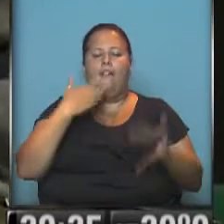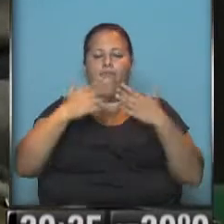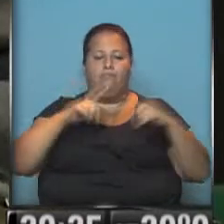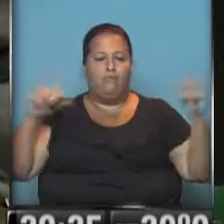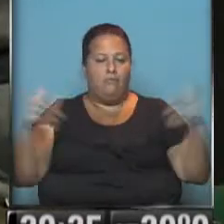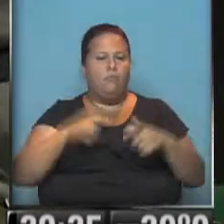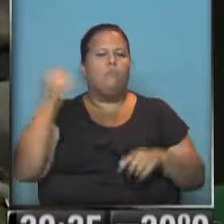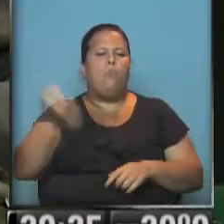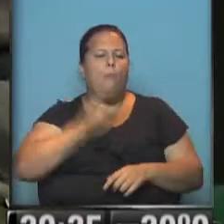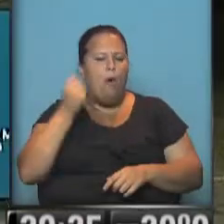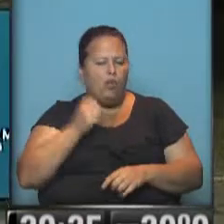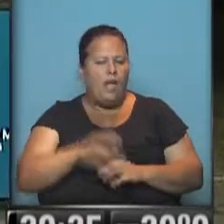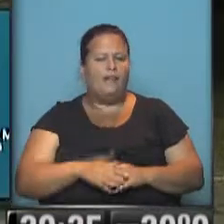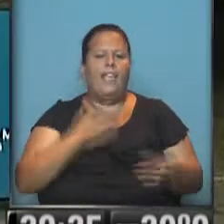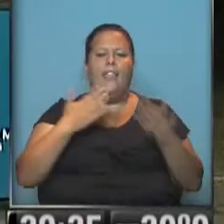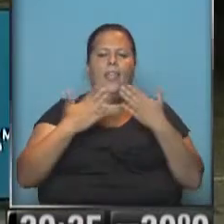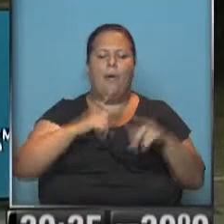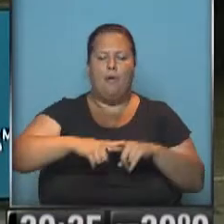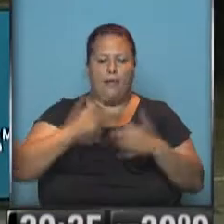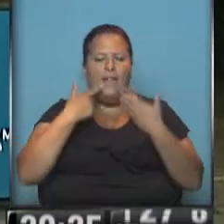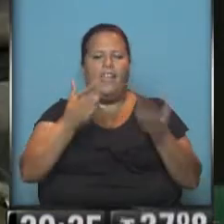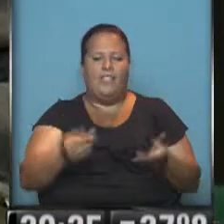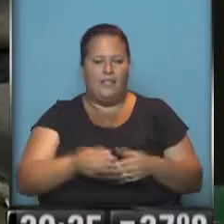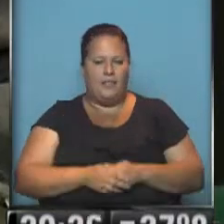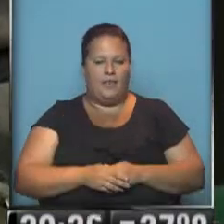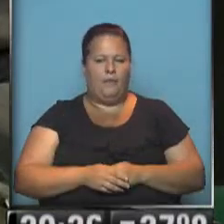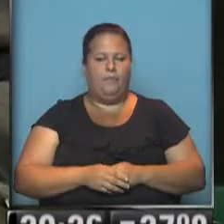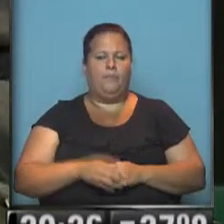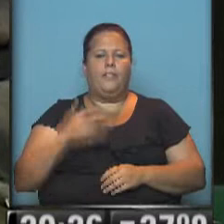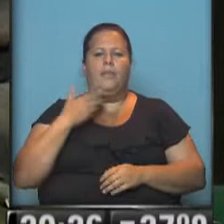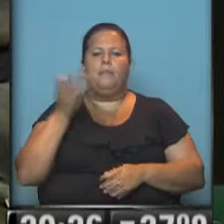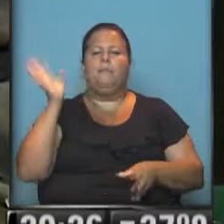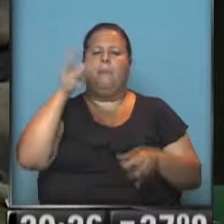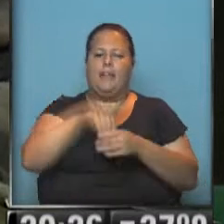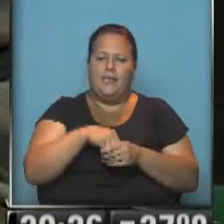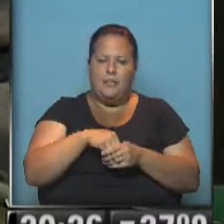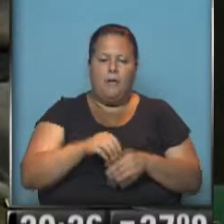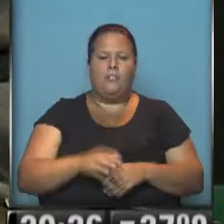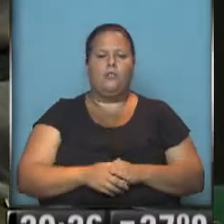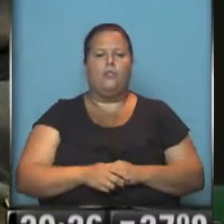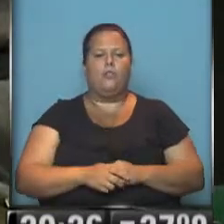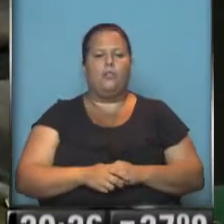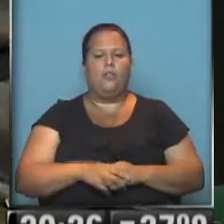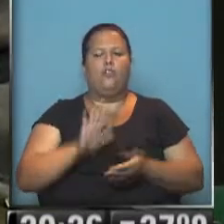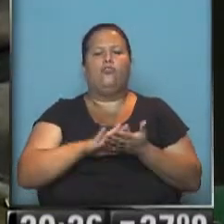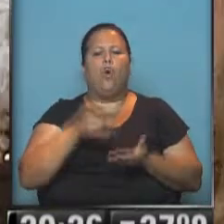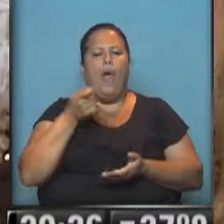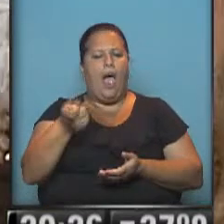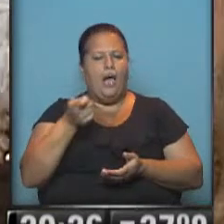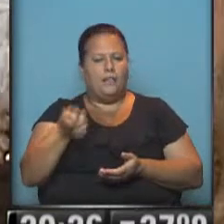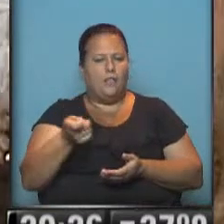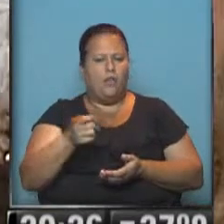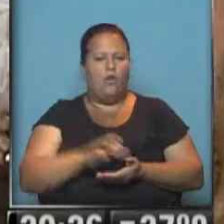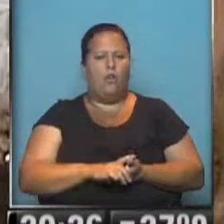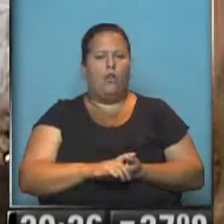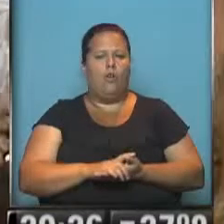importantísimo donde se debate la política. Lo escuchamos. haber tenido una participación en el asesinato de